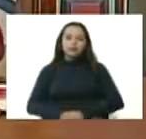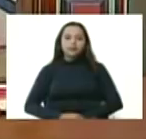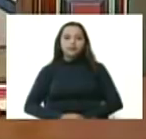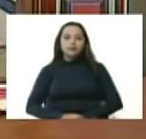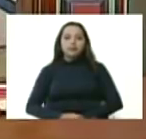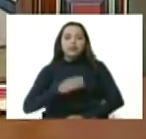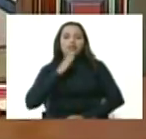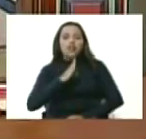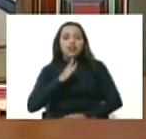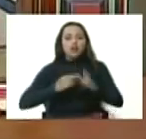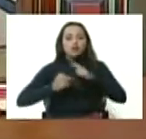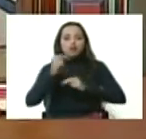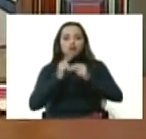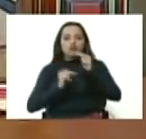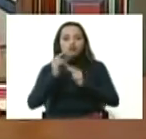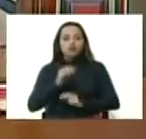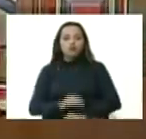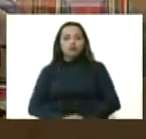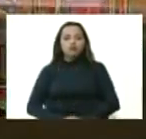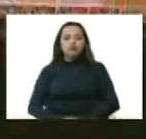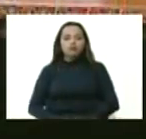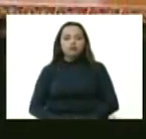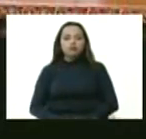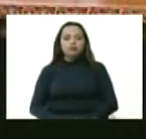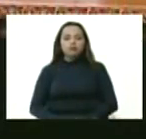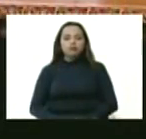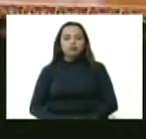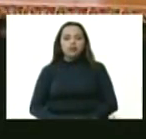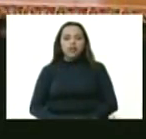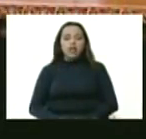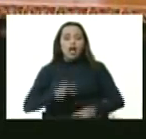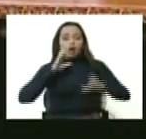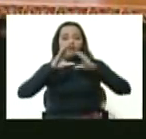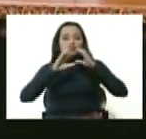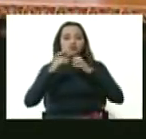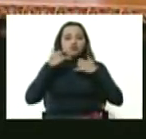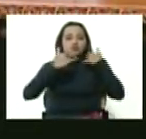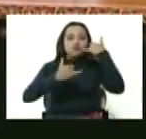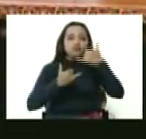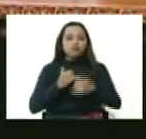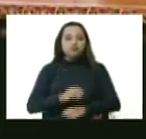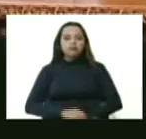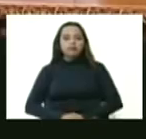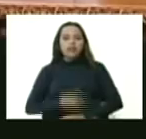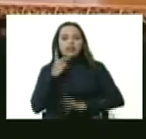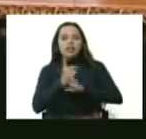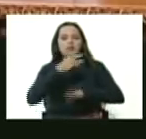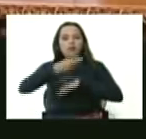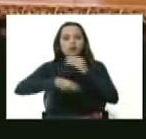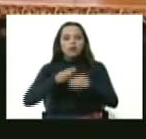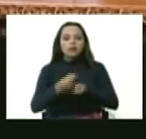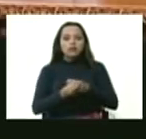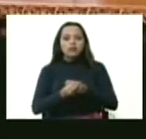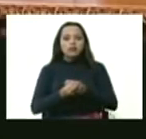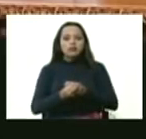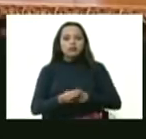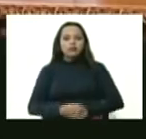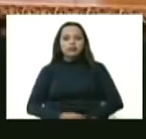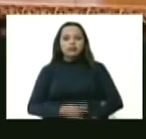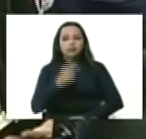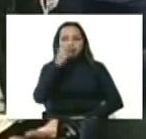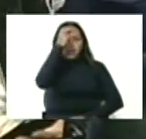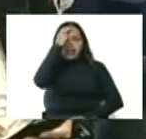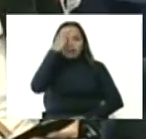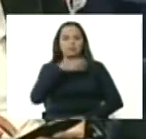banca en la construcción en las telecomunicaciones oído tenemos que lograr señor Tarete la Isami